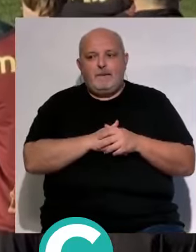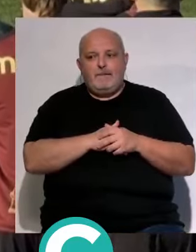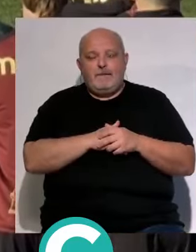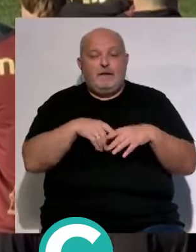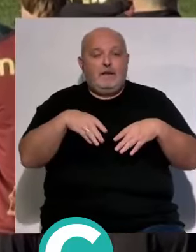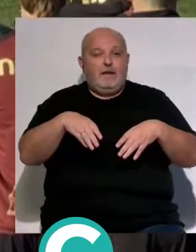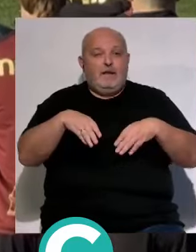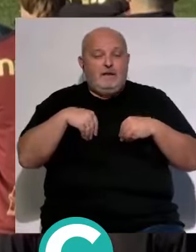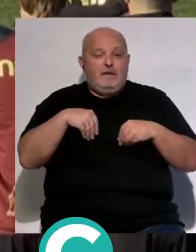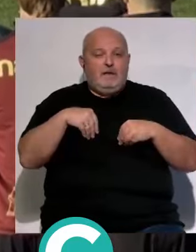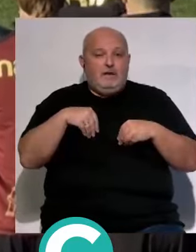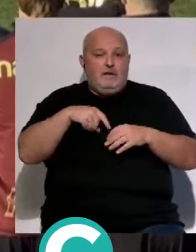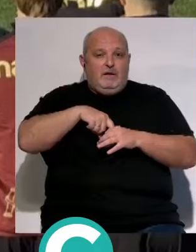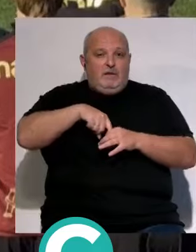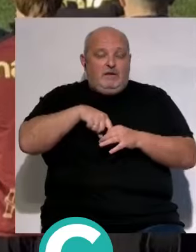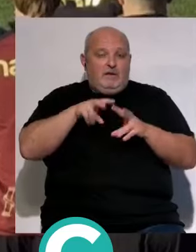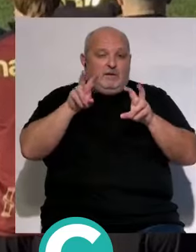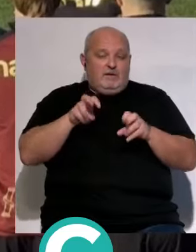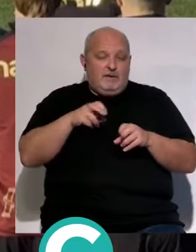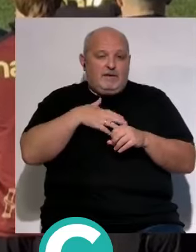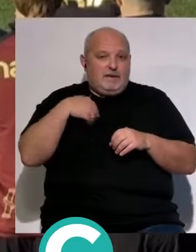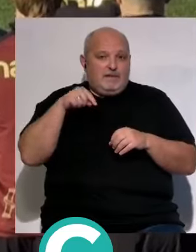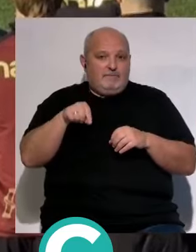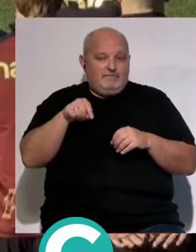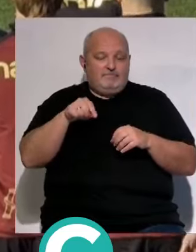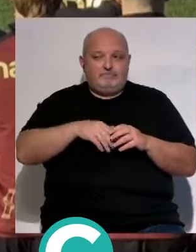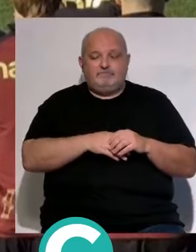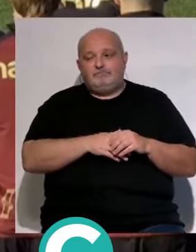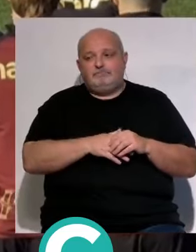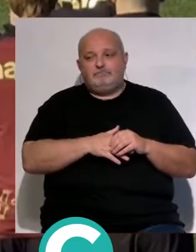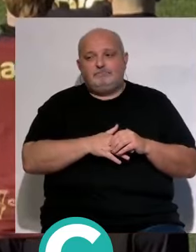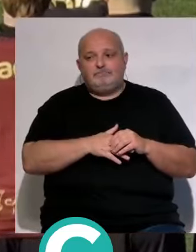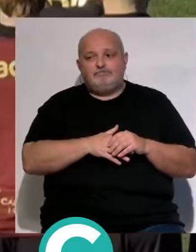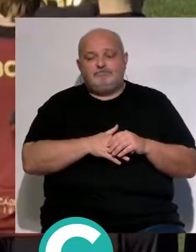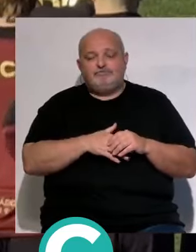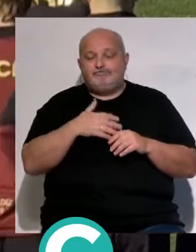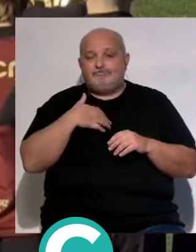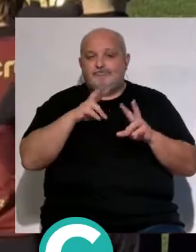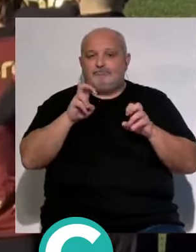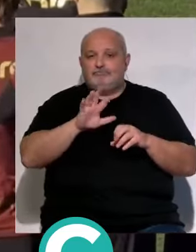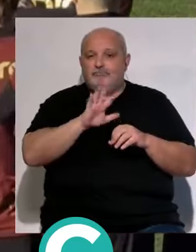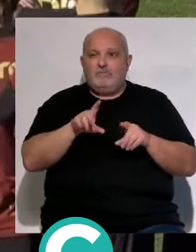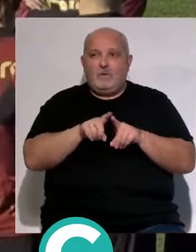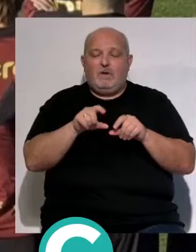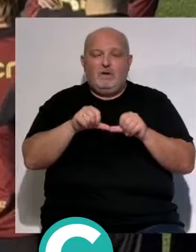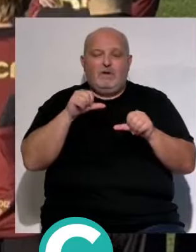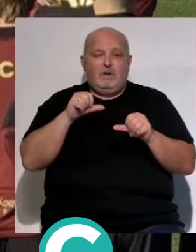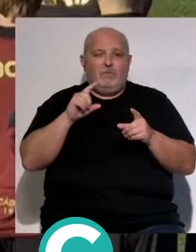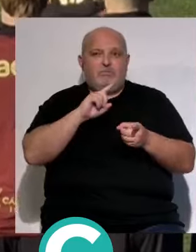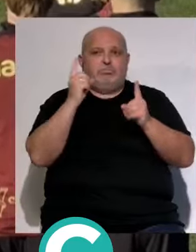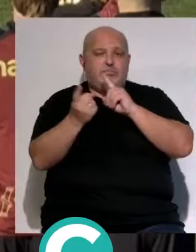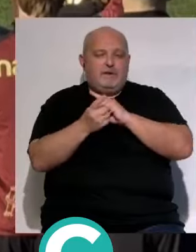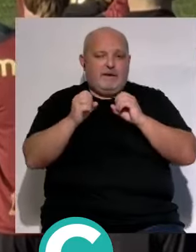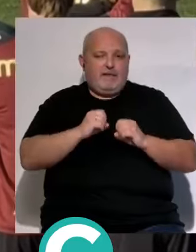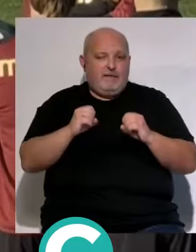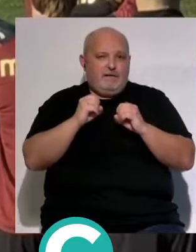él aceptó aceptó el puesto de los pocos que hizo aceptar el puesto y nada a mí no me ha parecido un entrenador que haya sido revulsivo no me ha